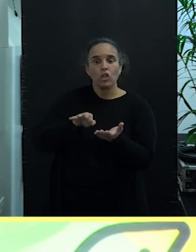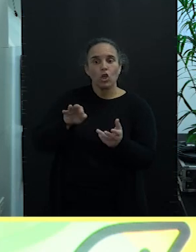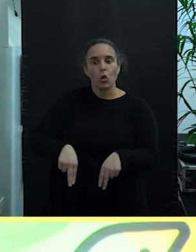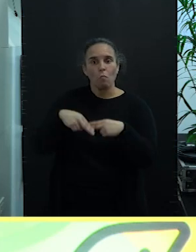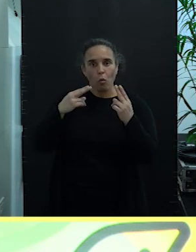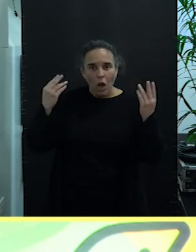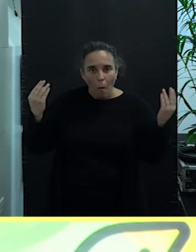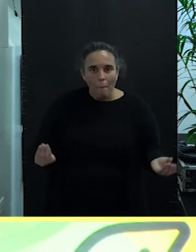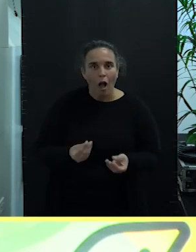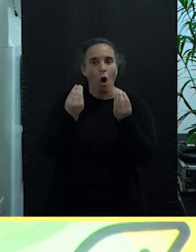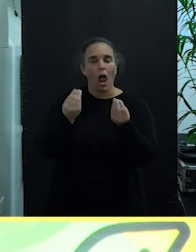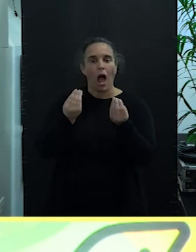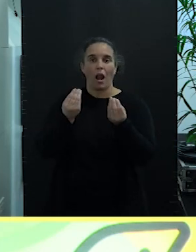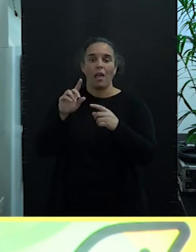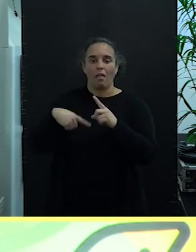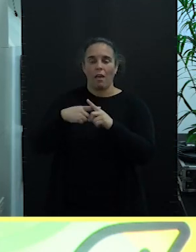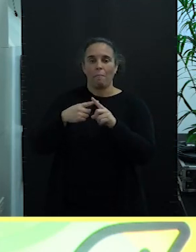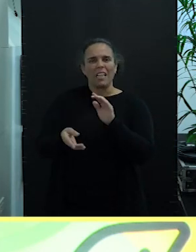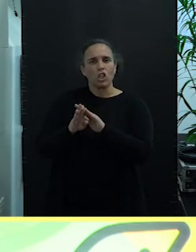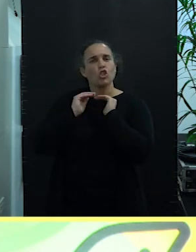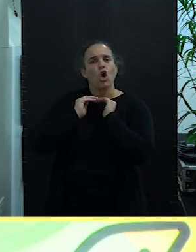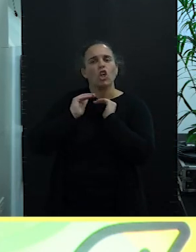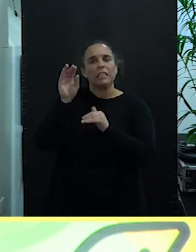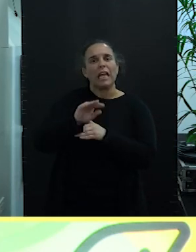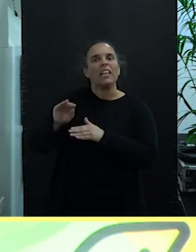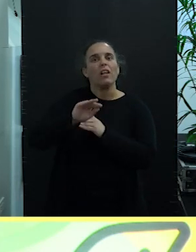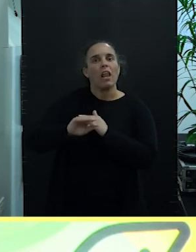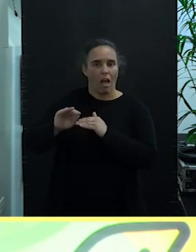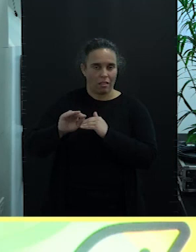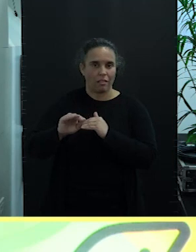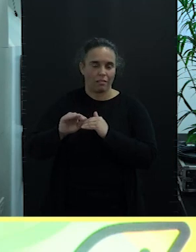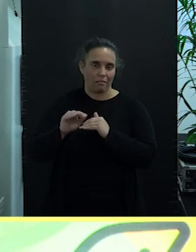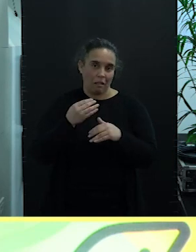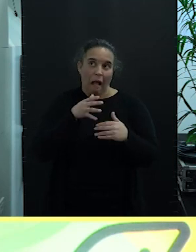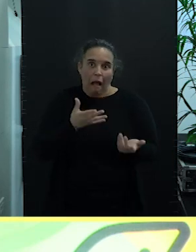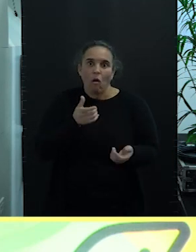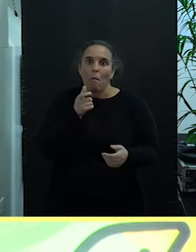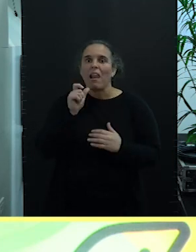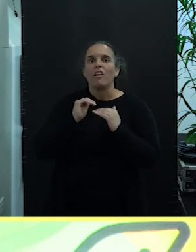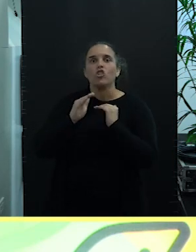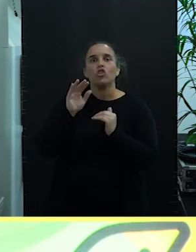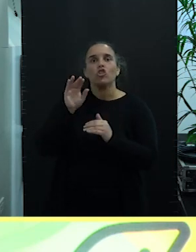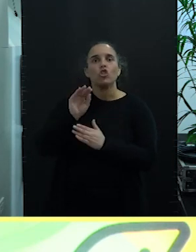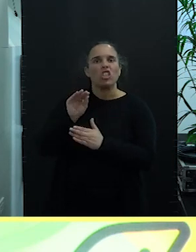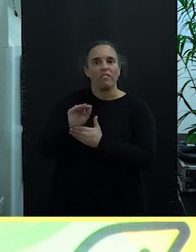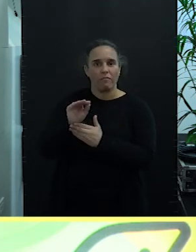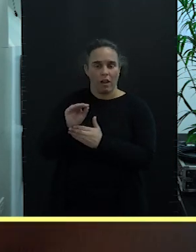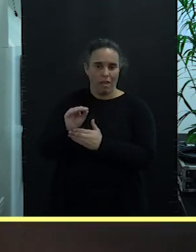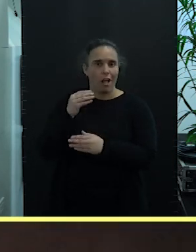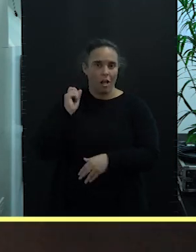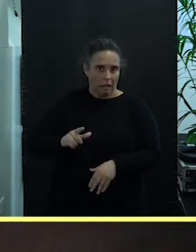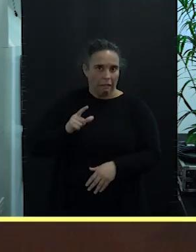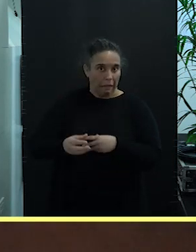la sostenibilidad de lo tanto que se lleva utilizando esta palabra últimamente, pero como un fin